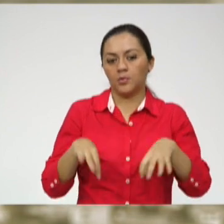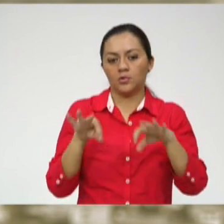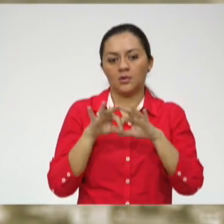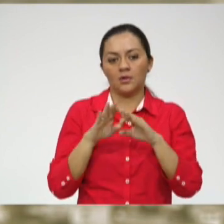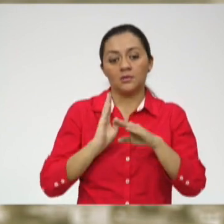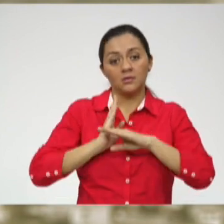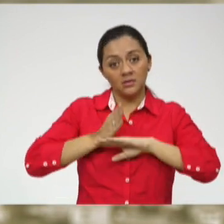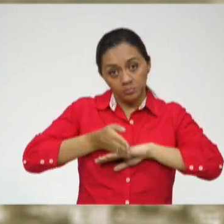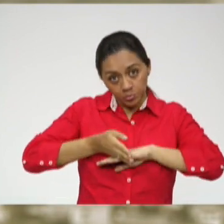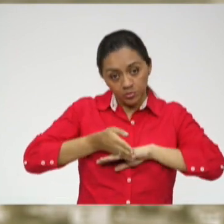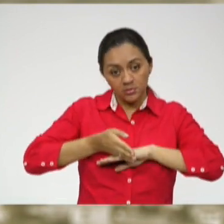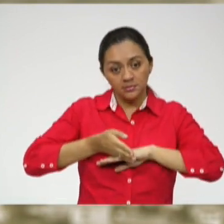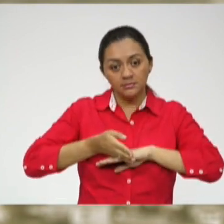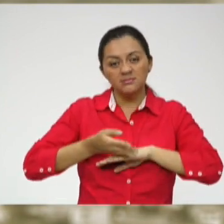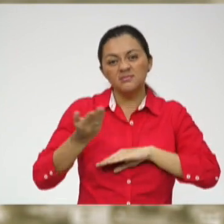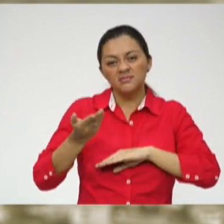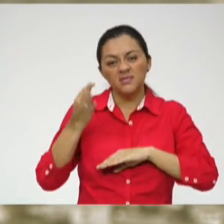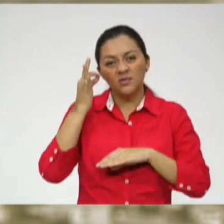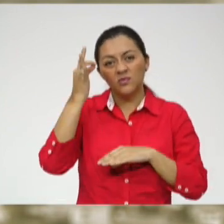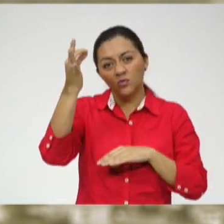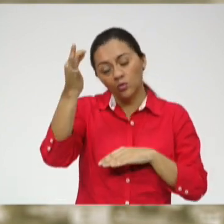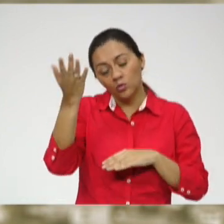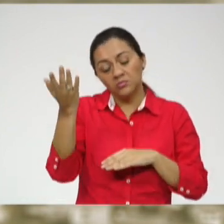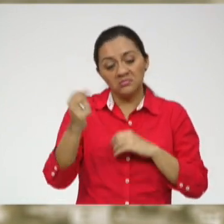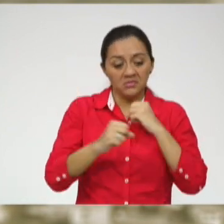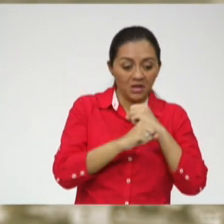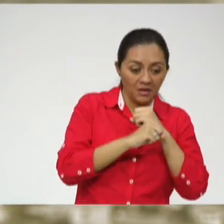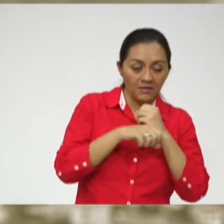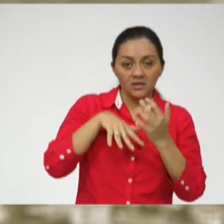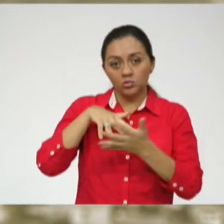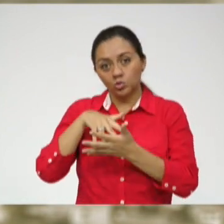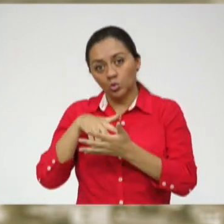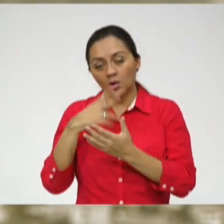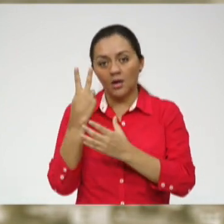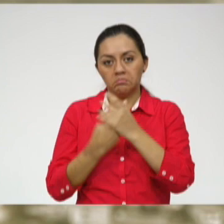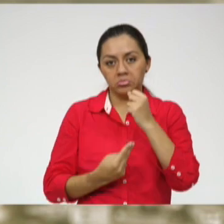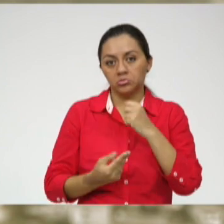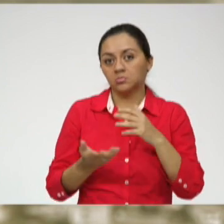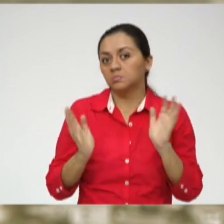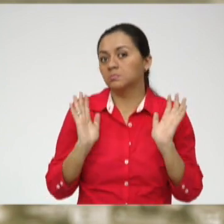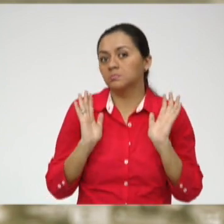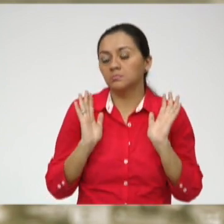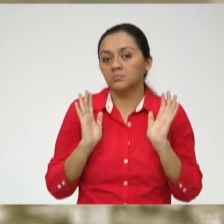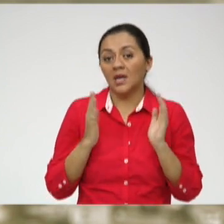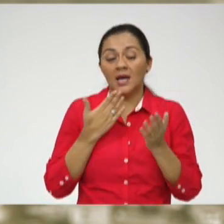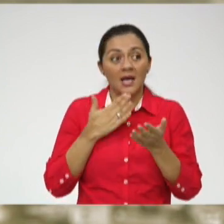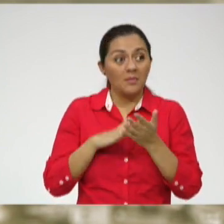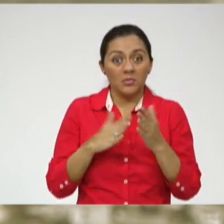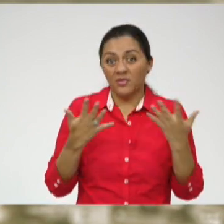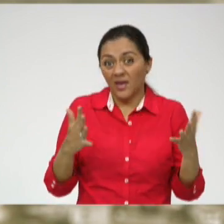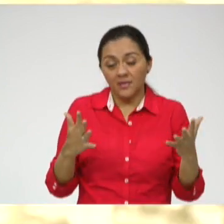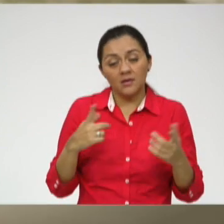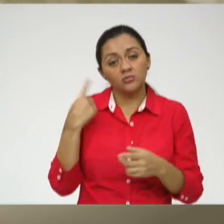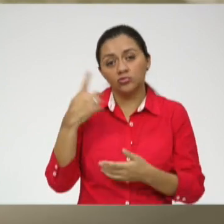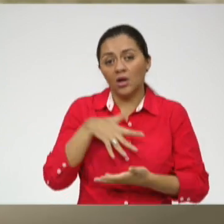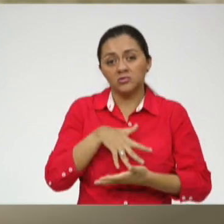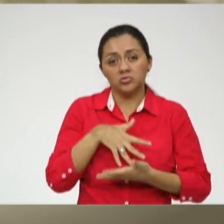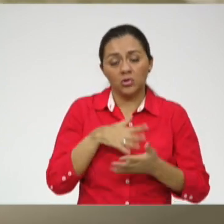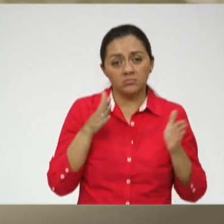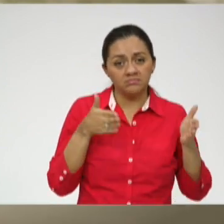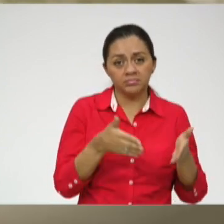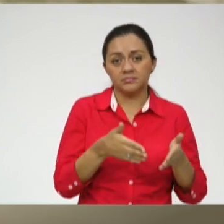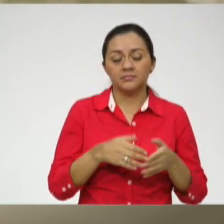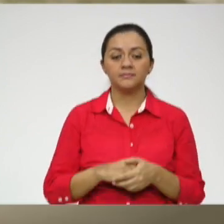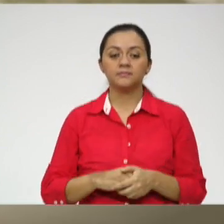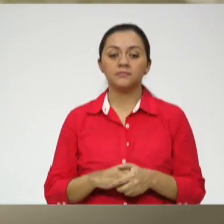después para ver cómo me va en el futuro trabajar y estudiar. Y después si no me resulta eso, solo estudiar. Lo que